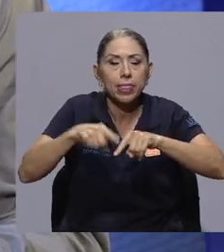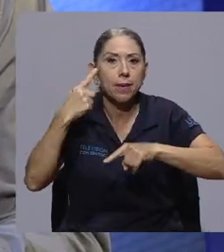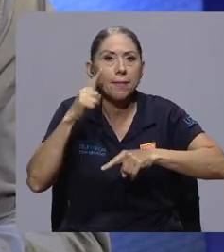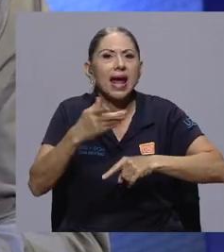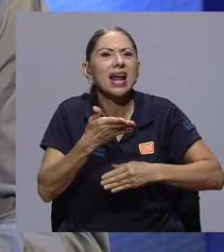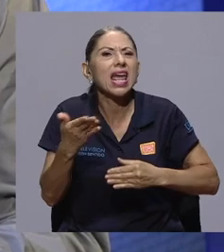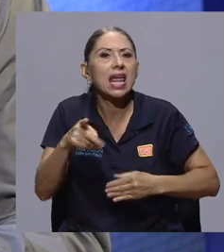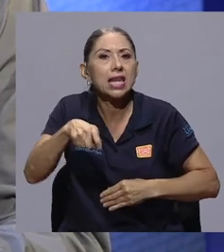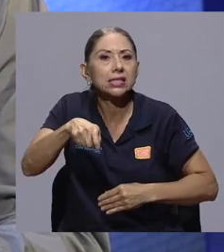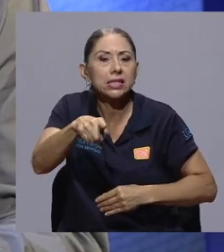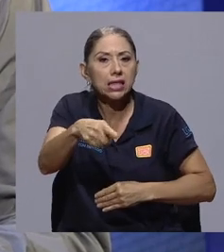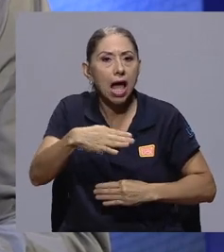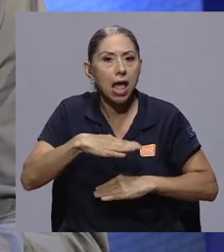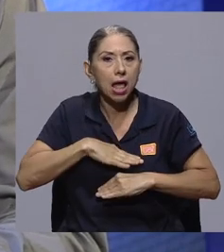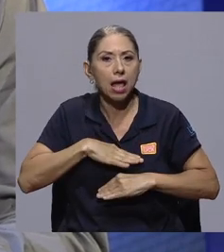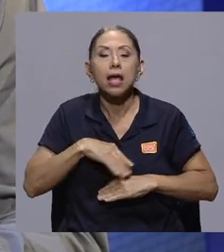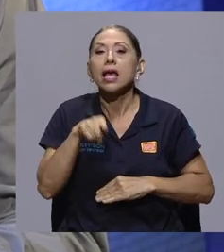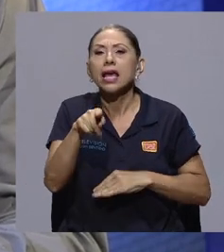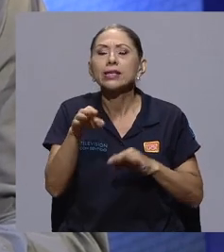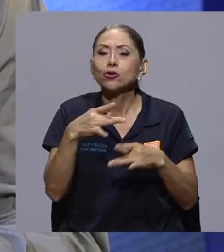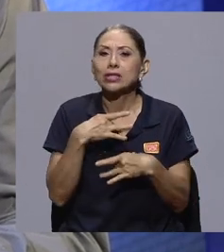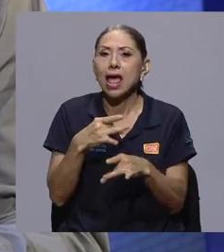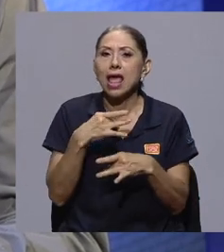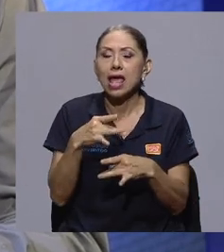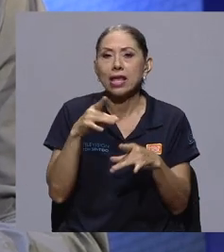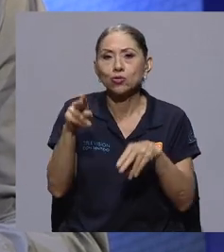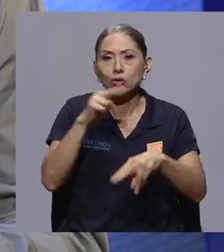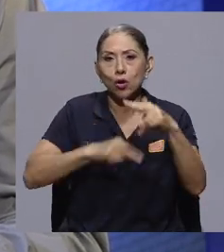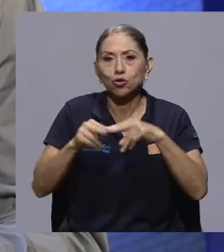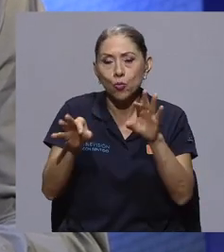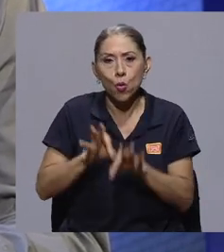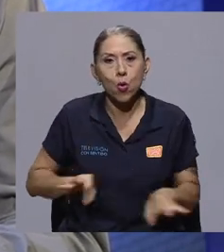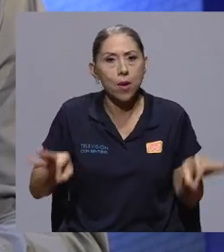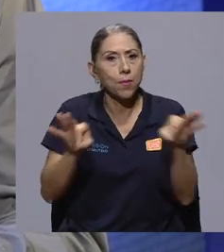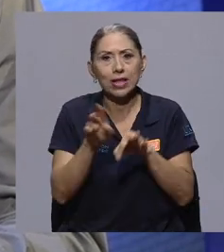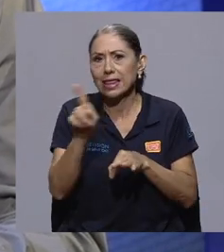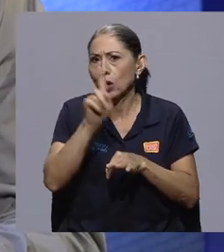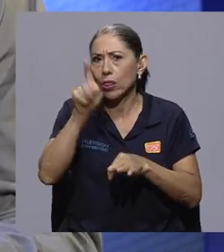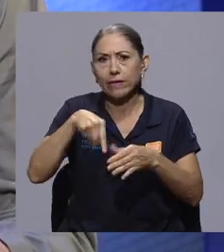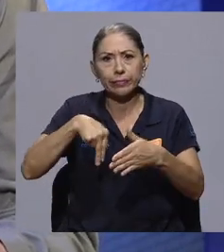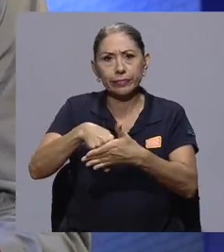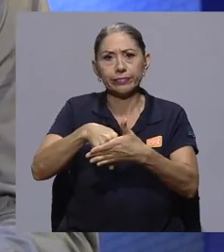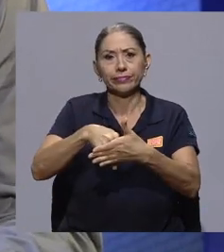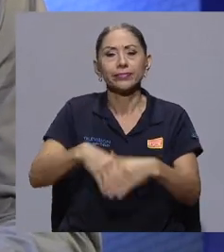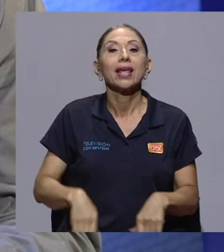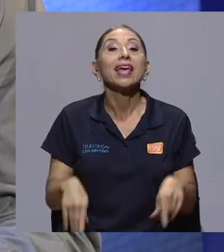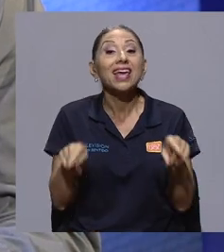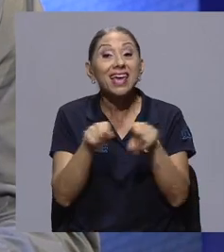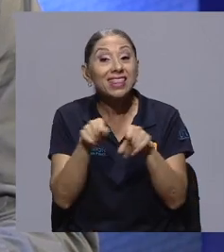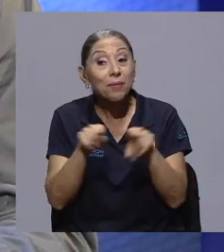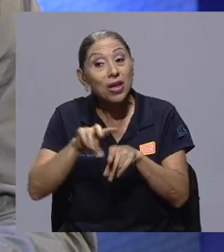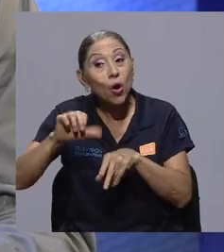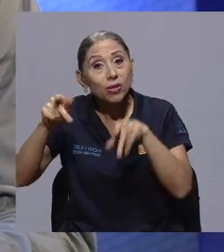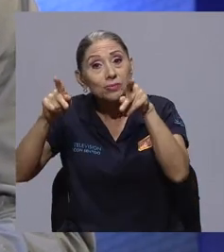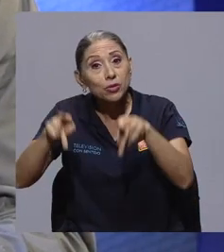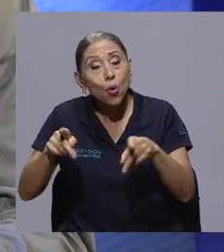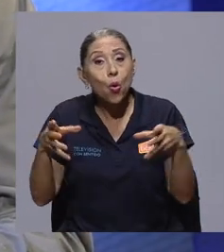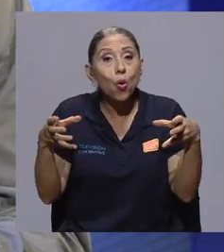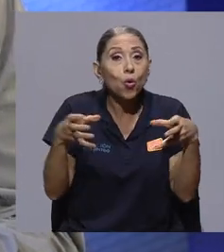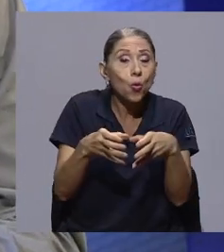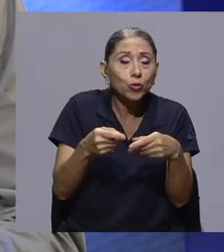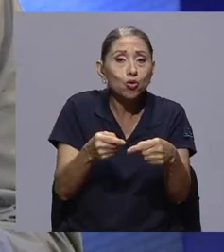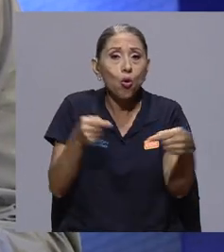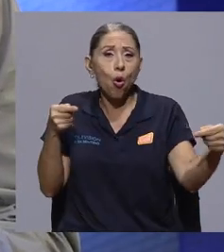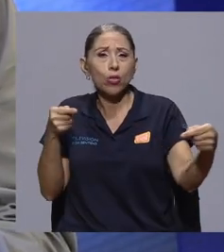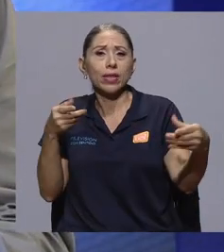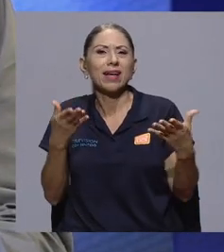Y esos también están muy interesados porque es un negocio muy importante y no deberían haber restricciones. Y finalmente, los que sí están totalmente en contra,